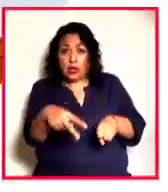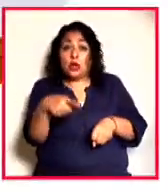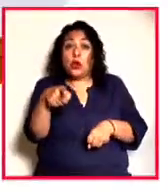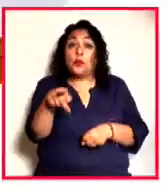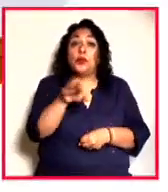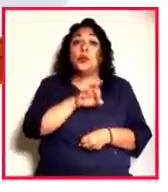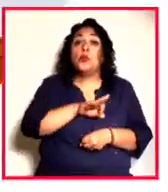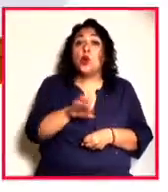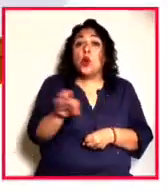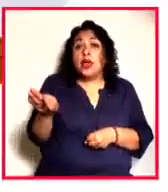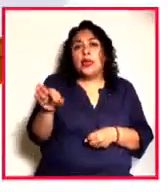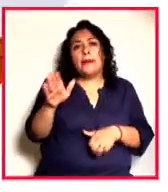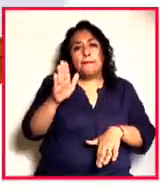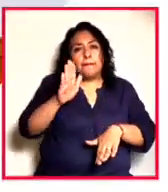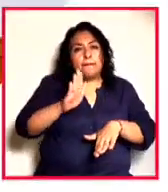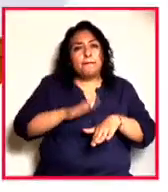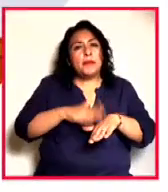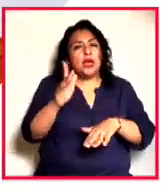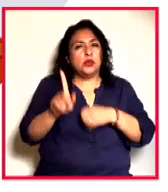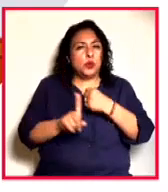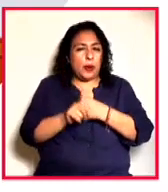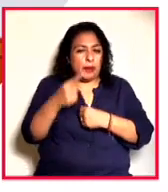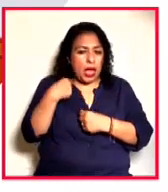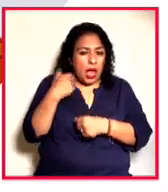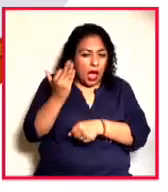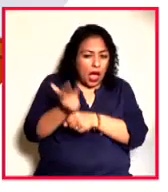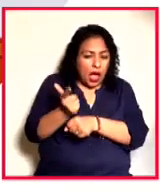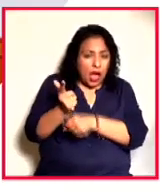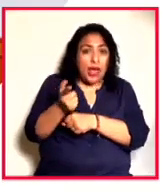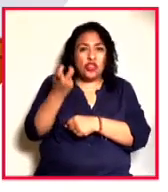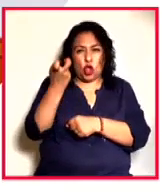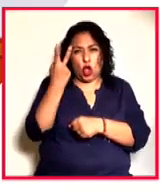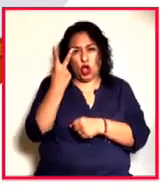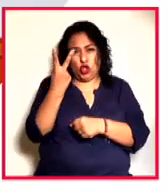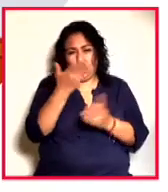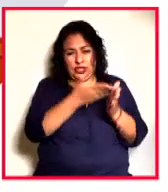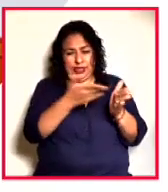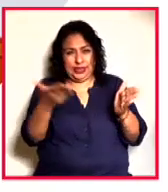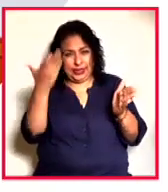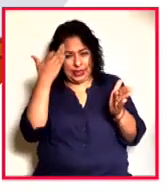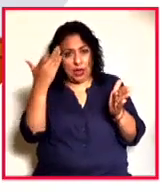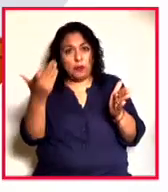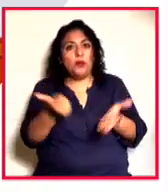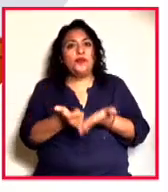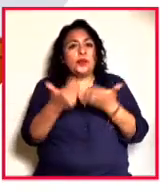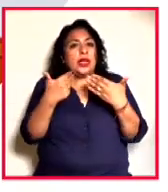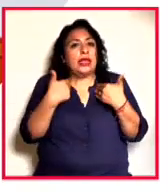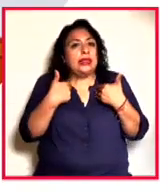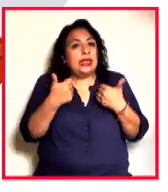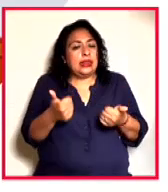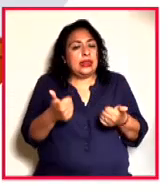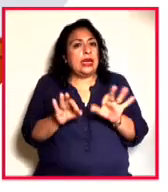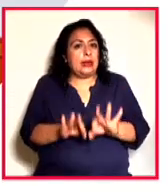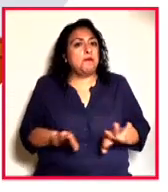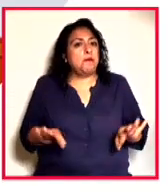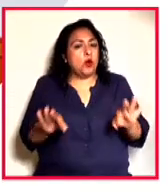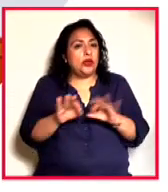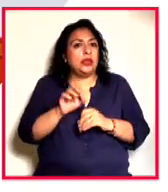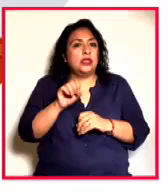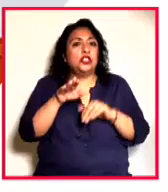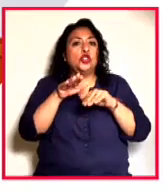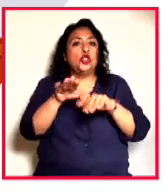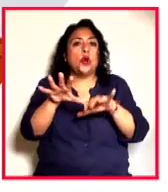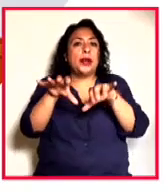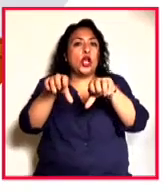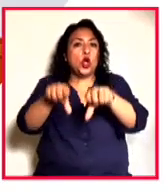levantar cada vez más nuevos problemas. Entonces, estas dos temporalidades permiten entender cosas, yo creo que importantes, sobre la conquista,